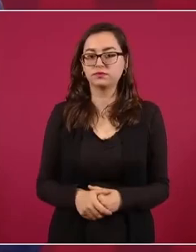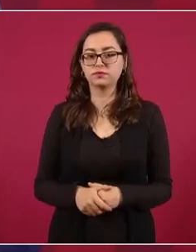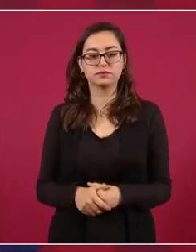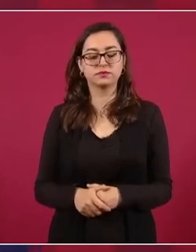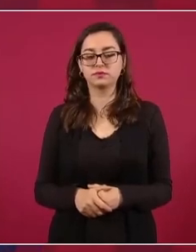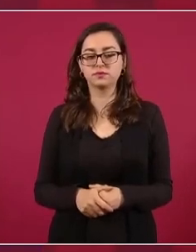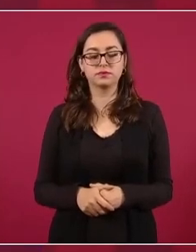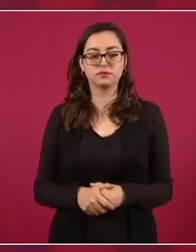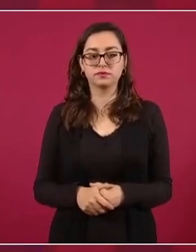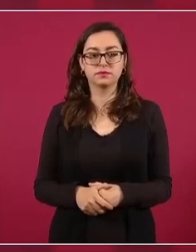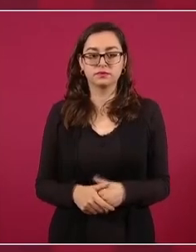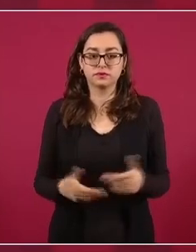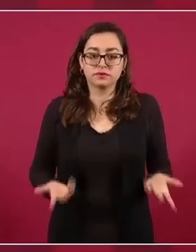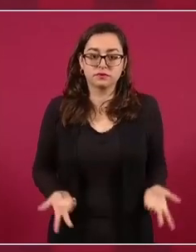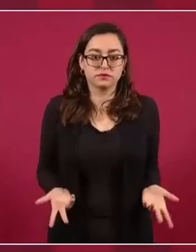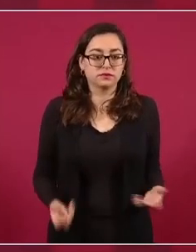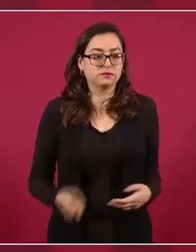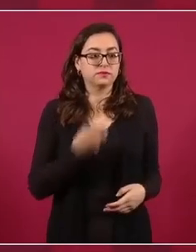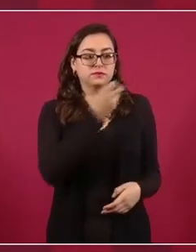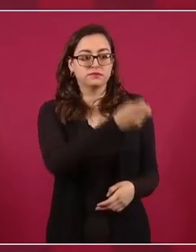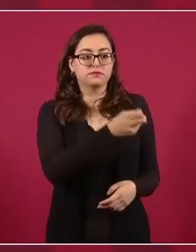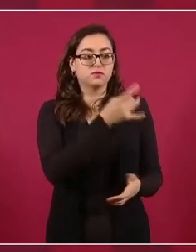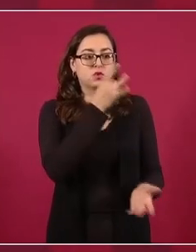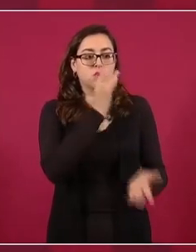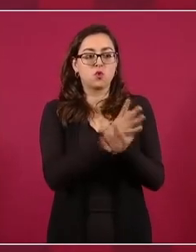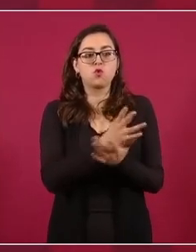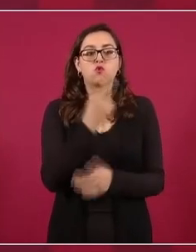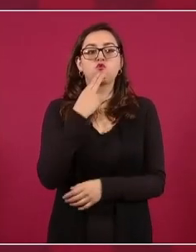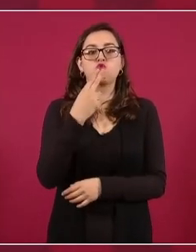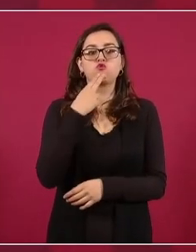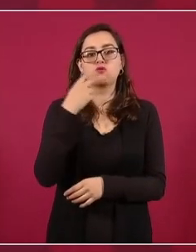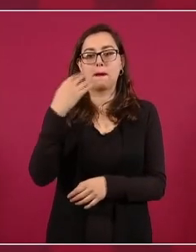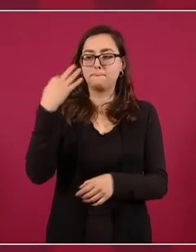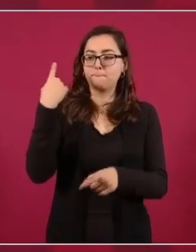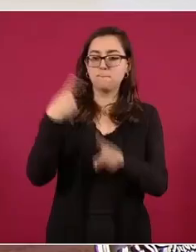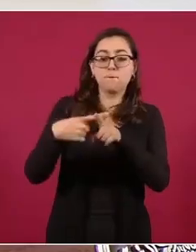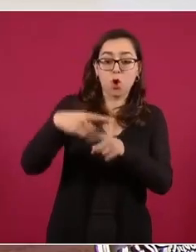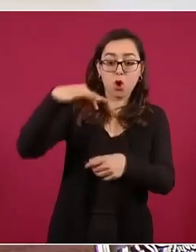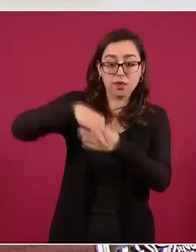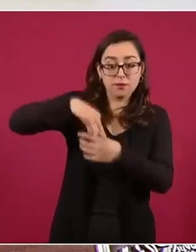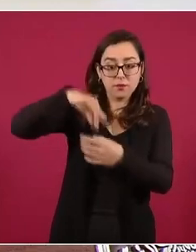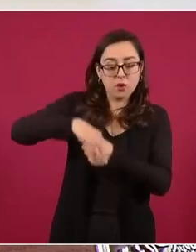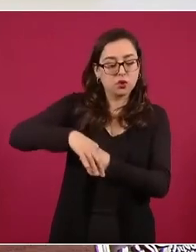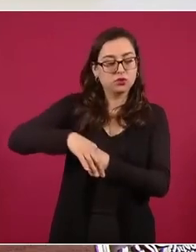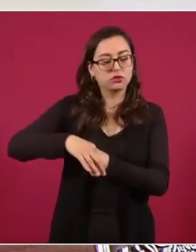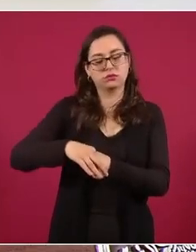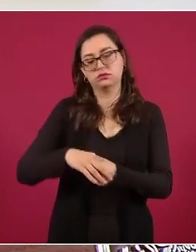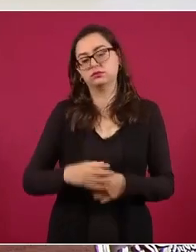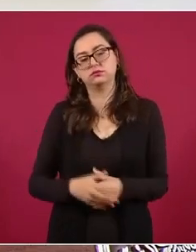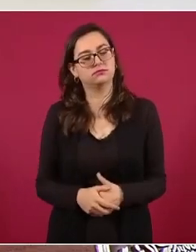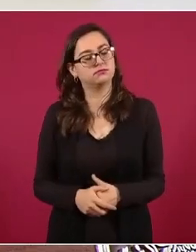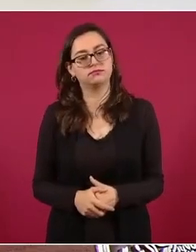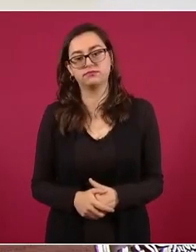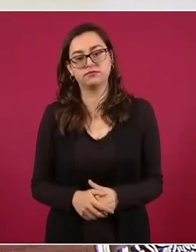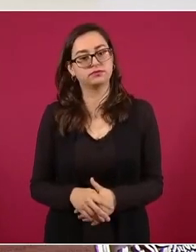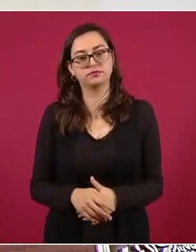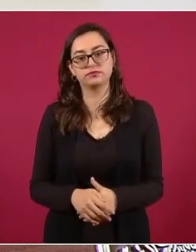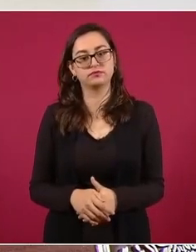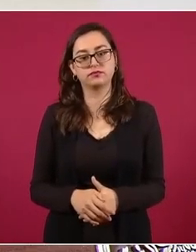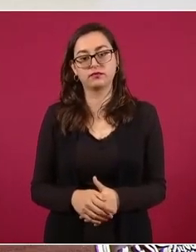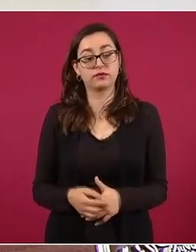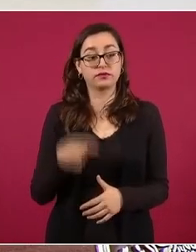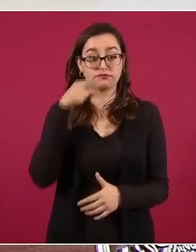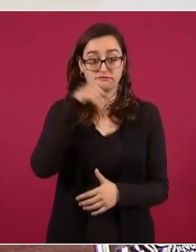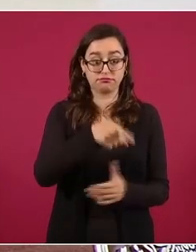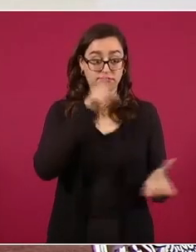eso no bien, todo vil y nuestros paisanos que están en Texas,